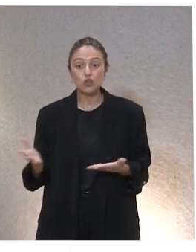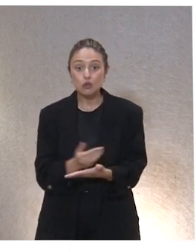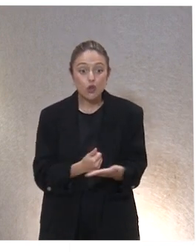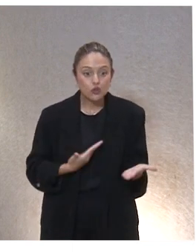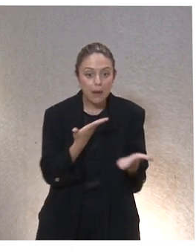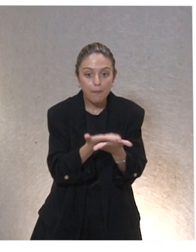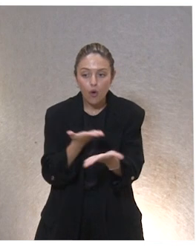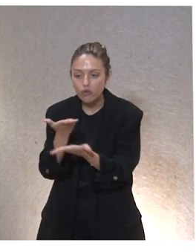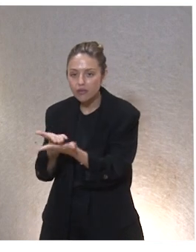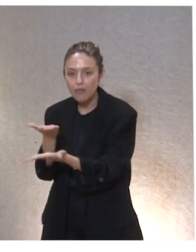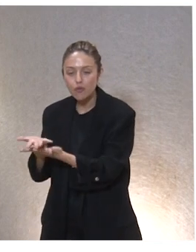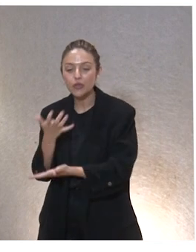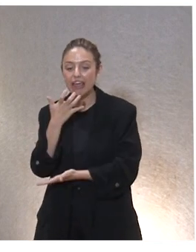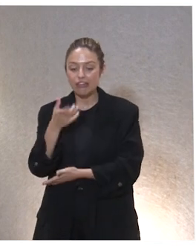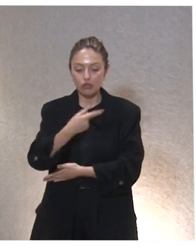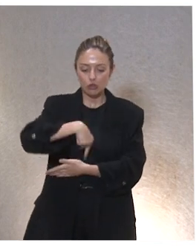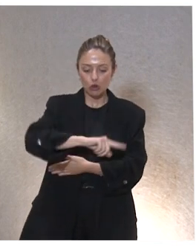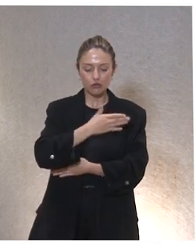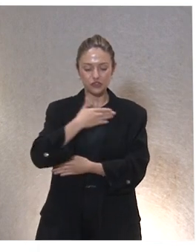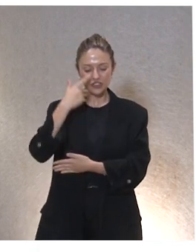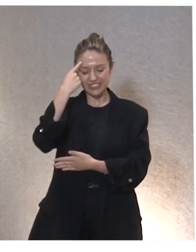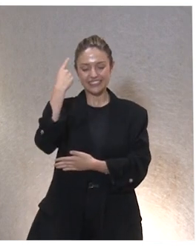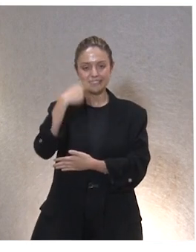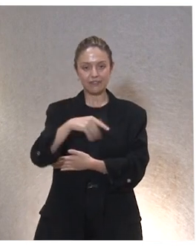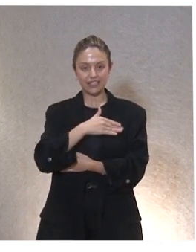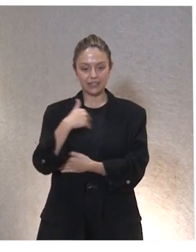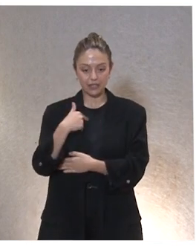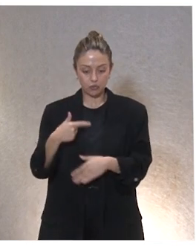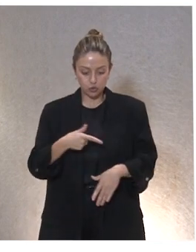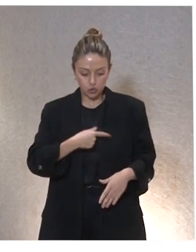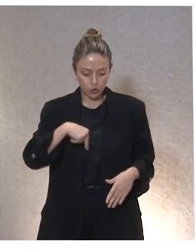todos tenemos saberes y todos aportamos desde nuestro saber.